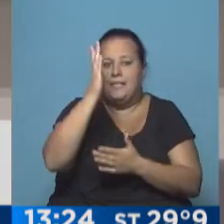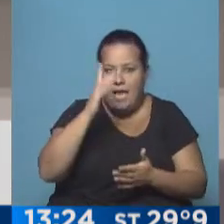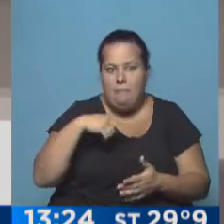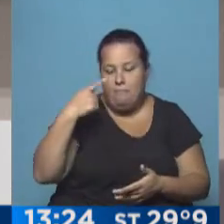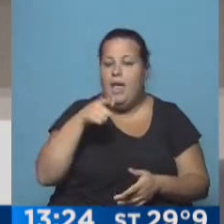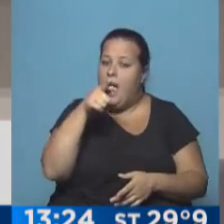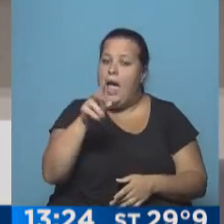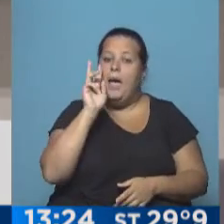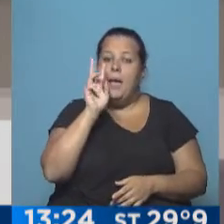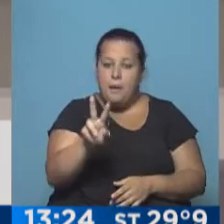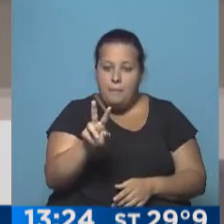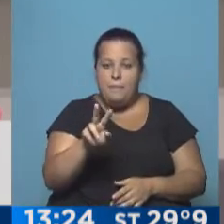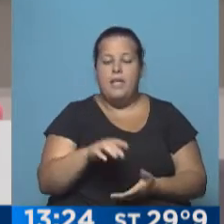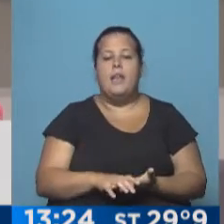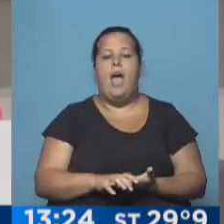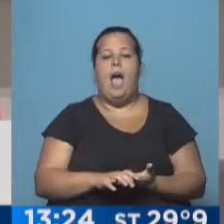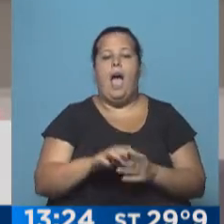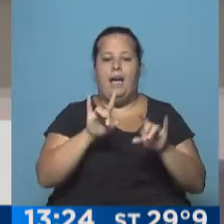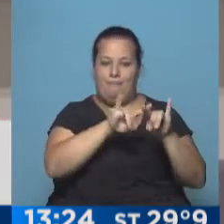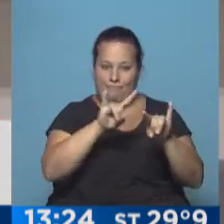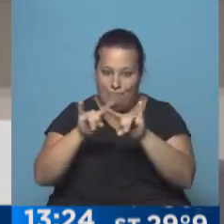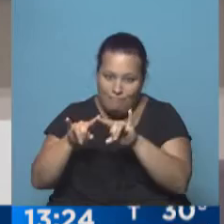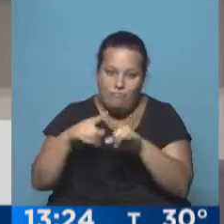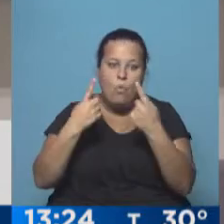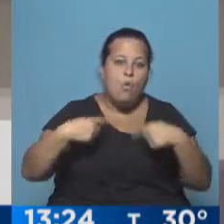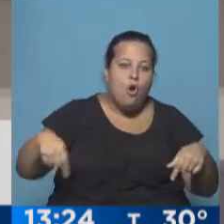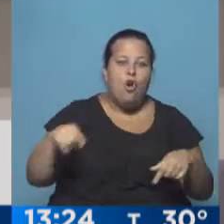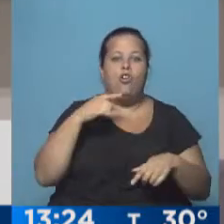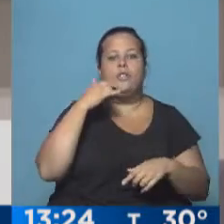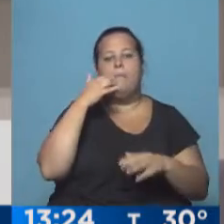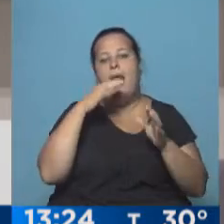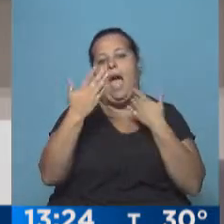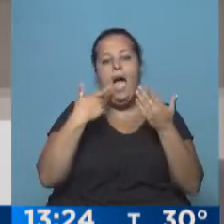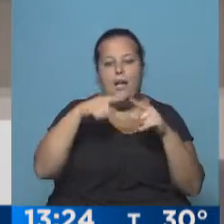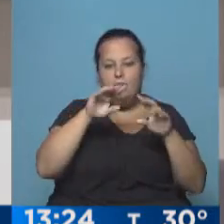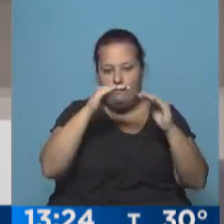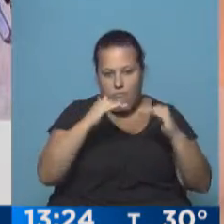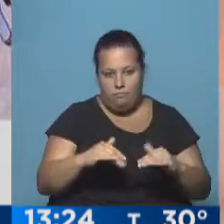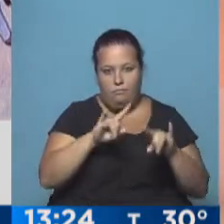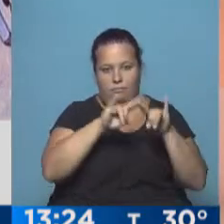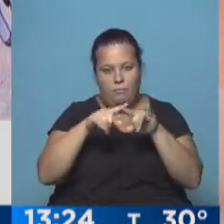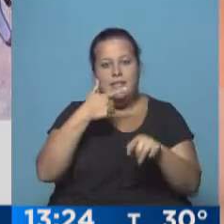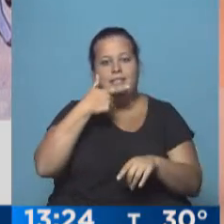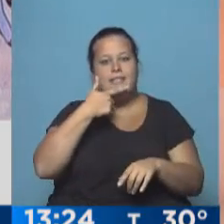crónica. Ahí estamos viendo las páginas, digamos, como para poder comunicarse con todos estos lugares. www